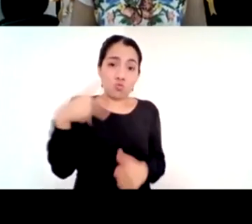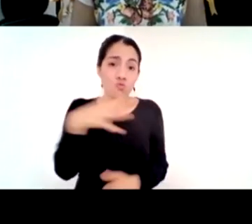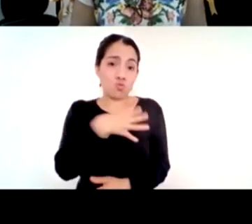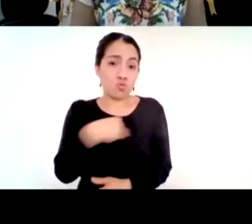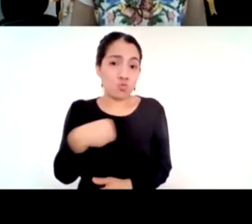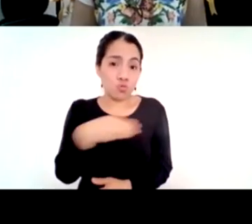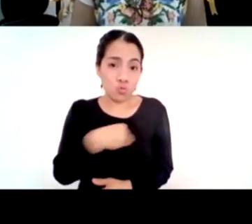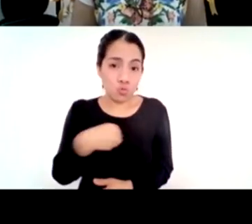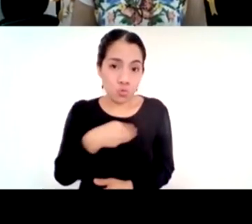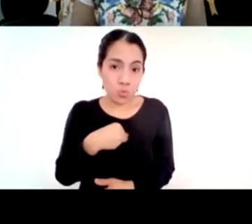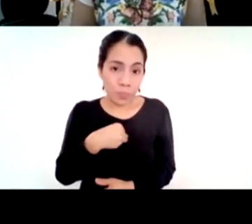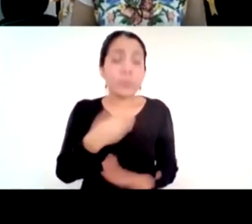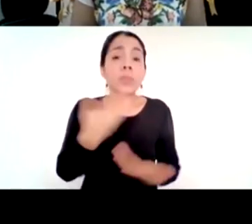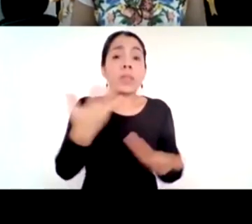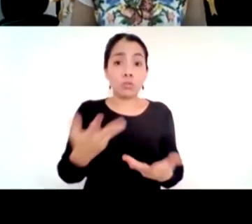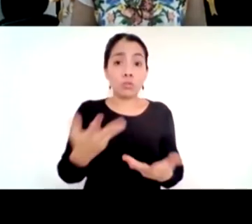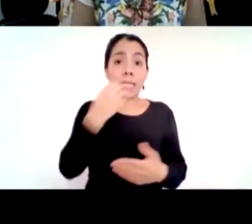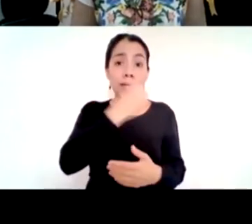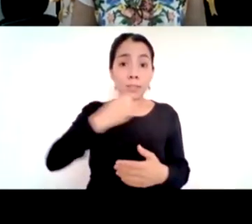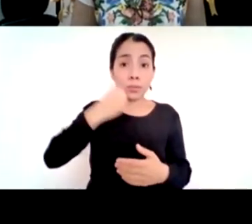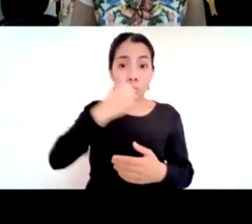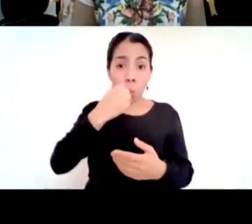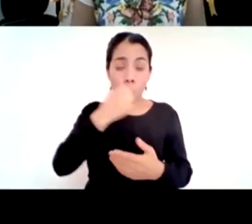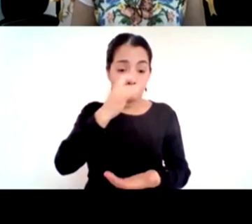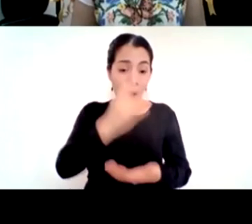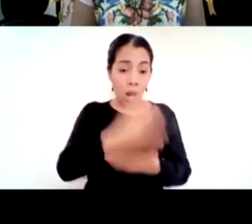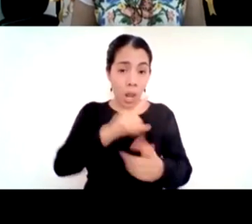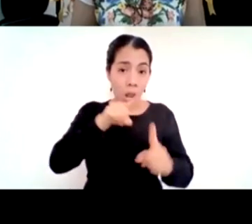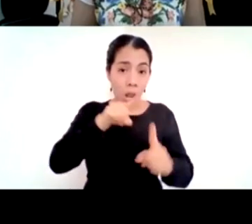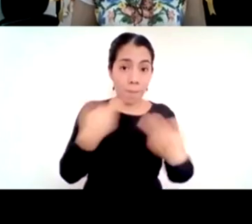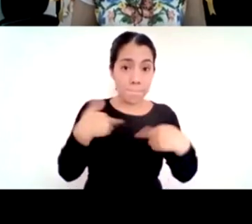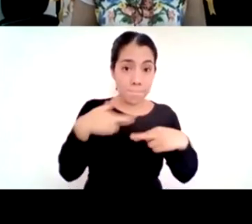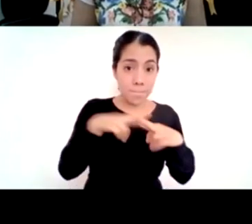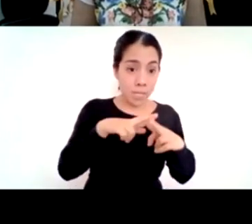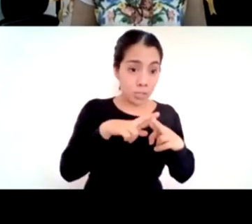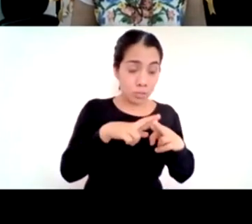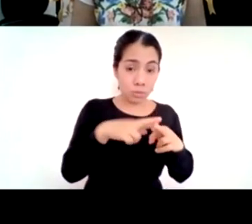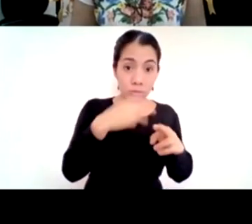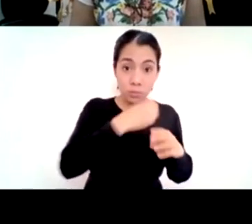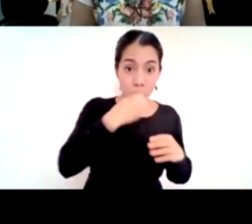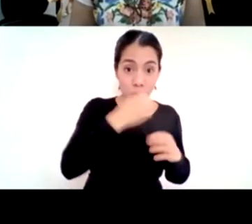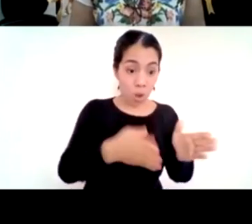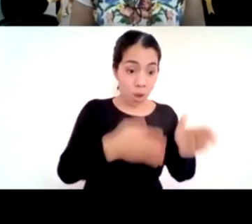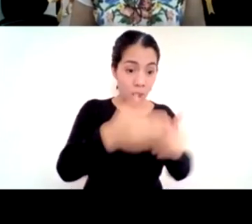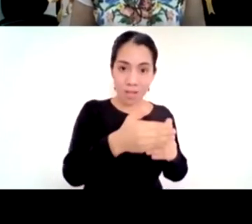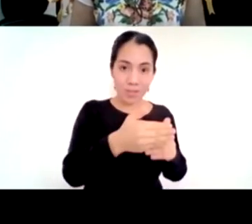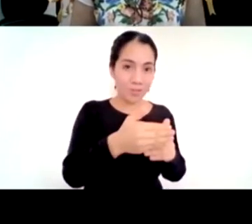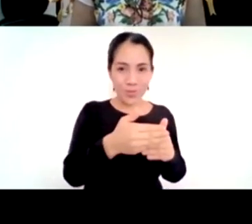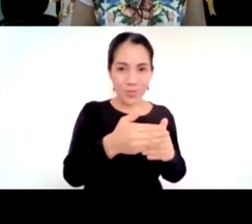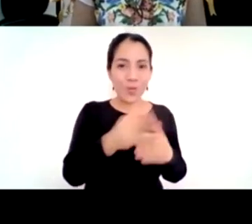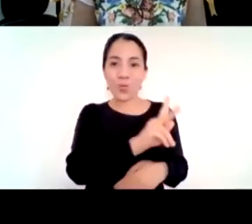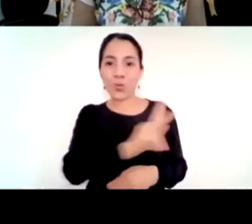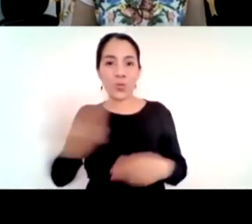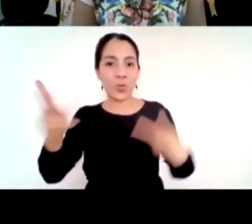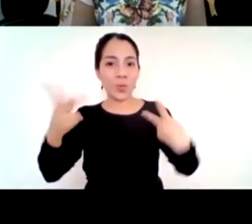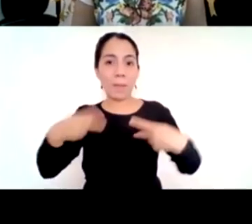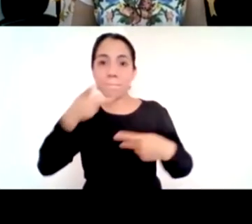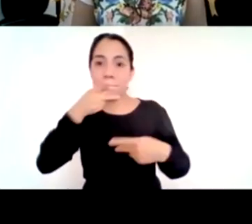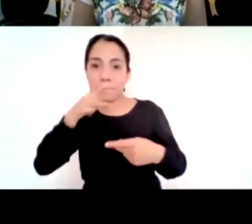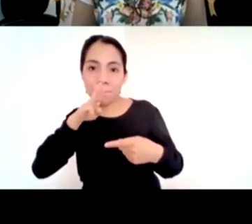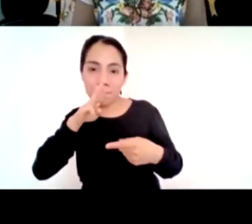ladrillos somos todos y esa comunidad educativa son varias y múltiples pequeñas